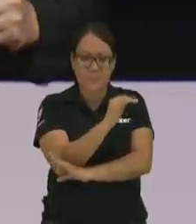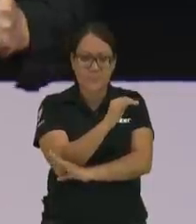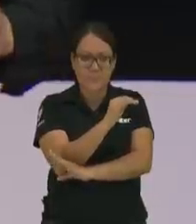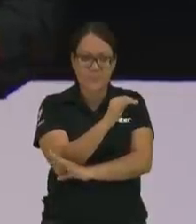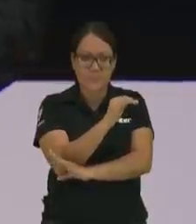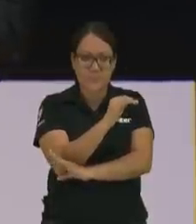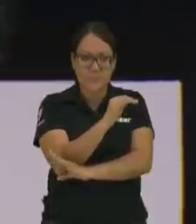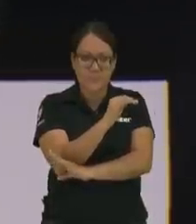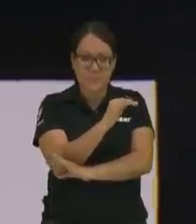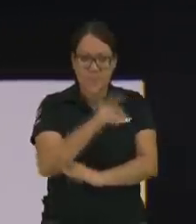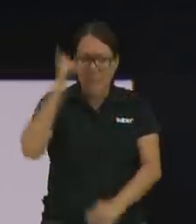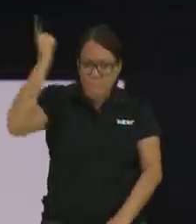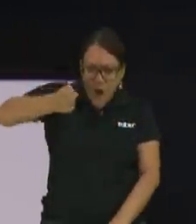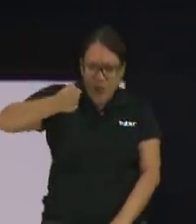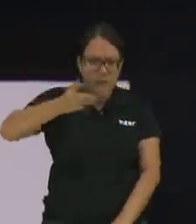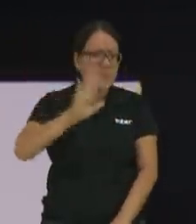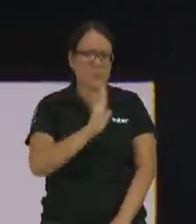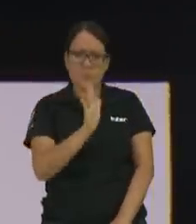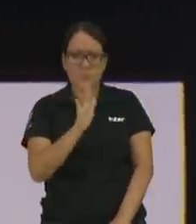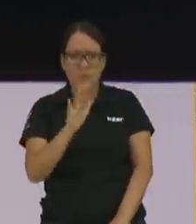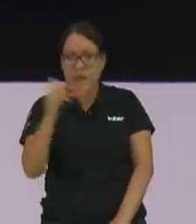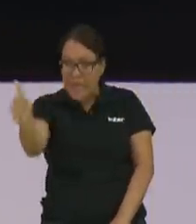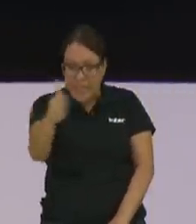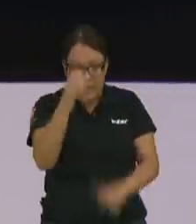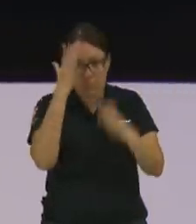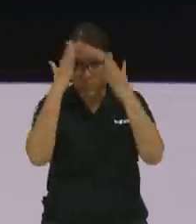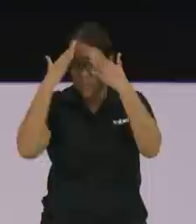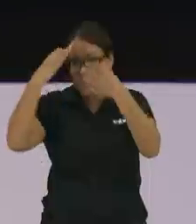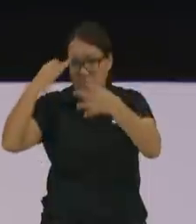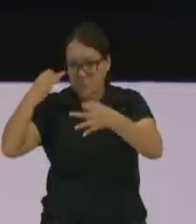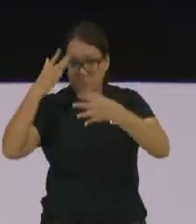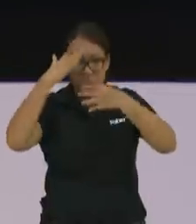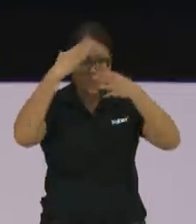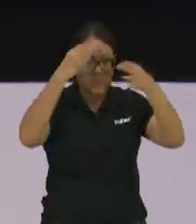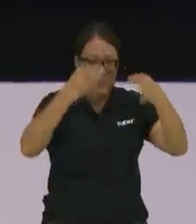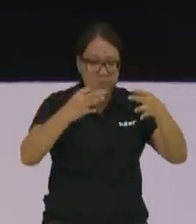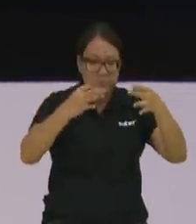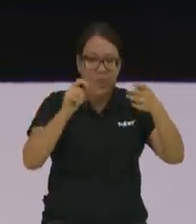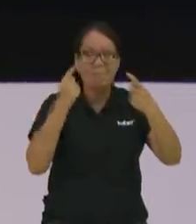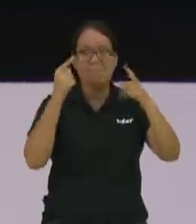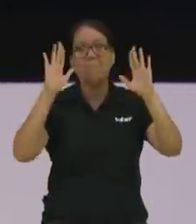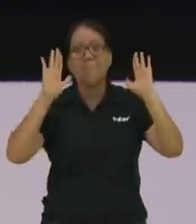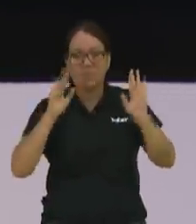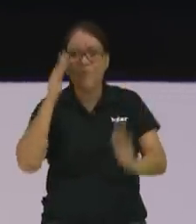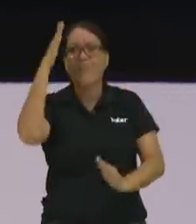no imponerle a su congregación las decisiones son suyas pero también las consecuencias